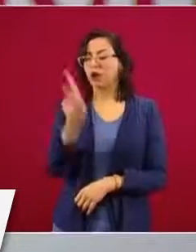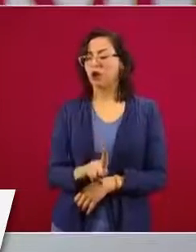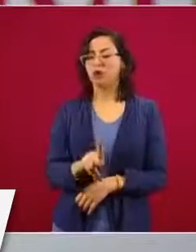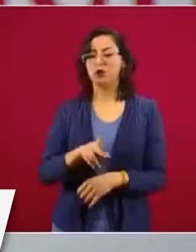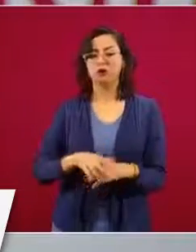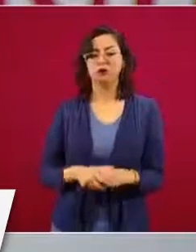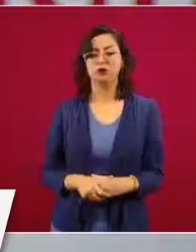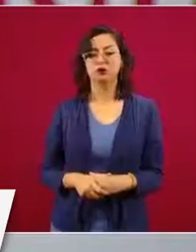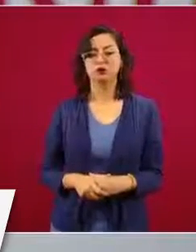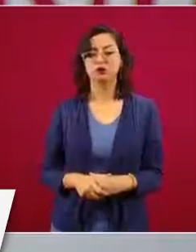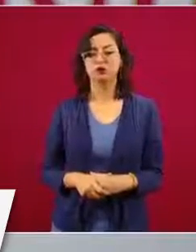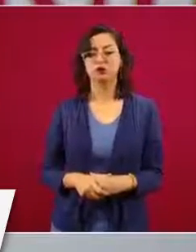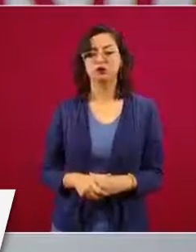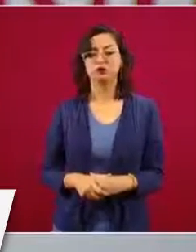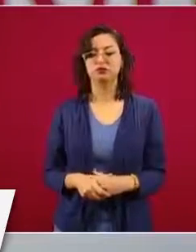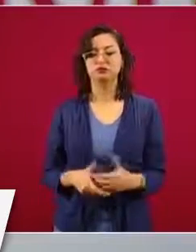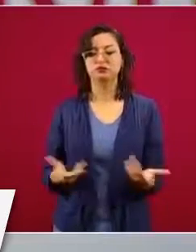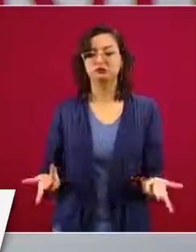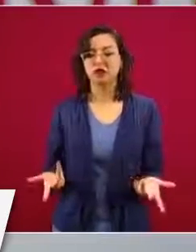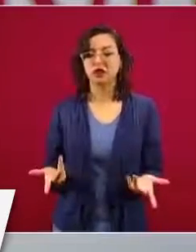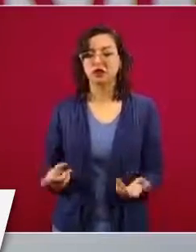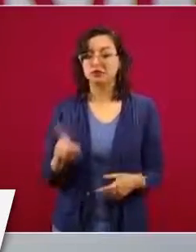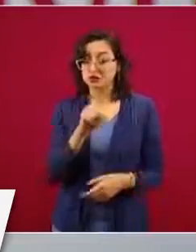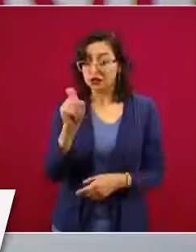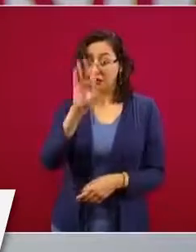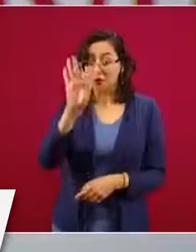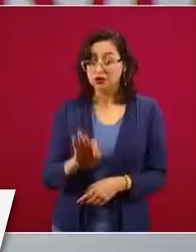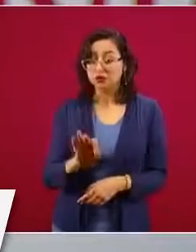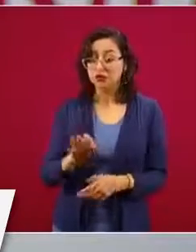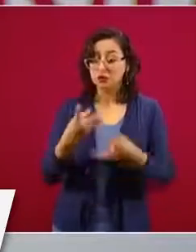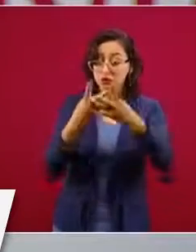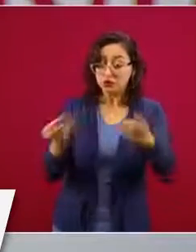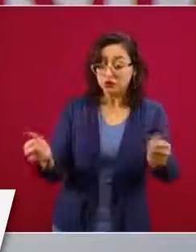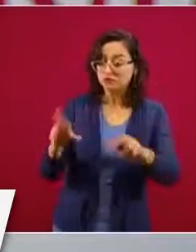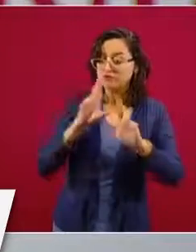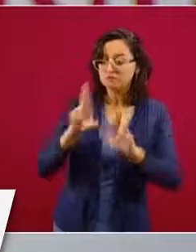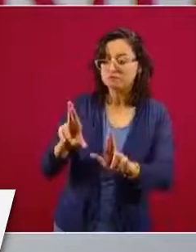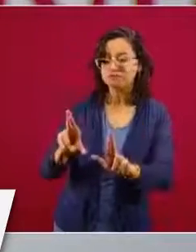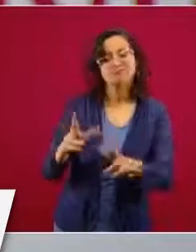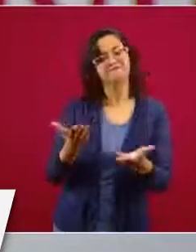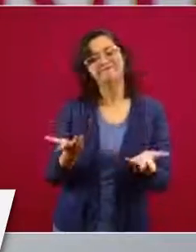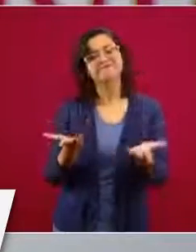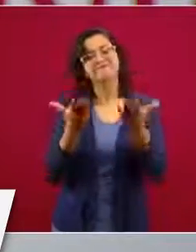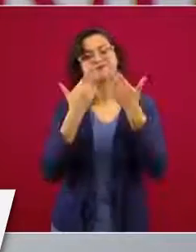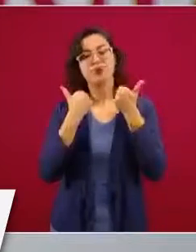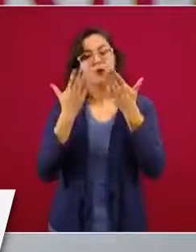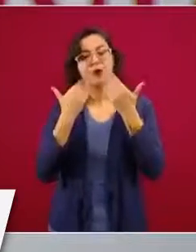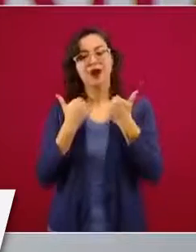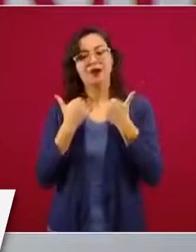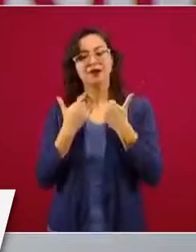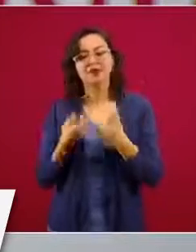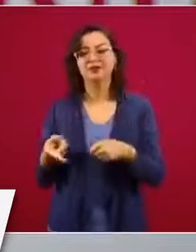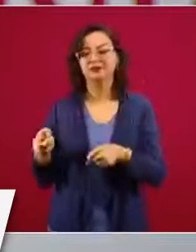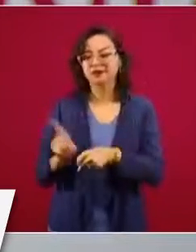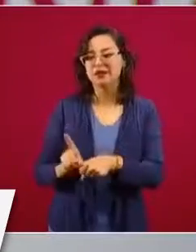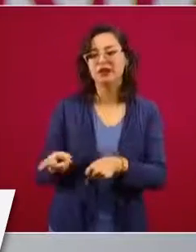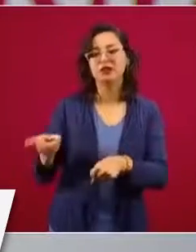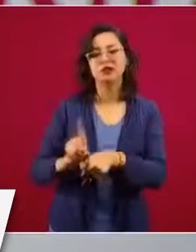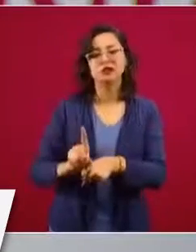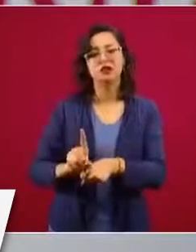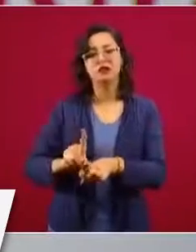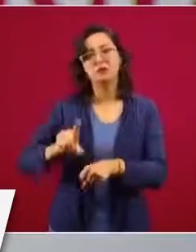Nadie tiene todas las respuestas, más bien cada día tenemos más preguntas